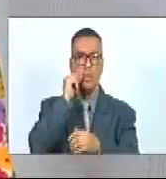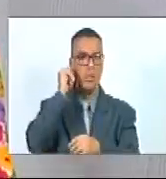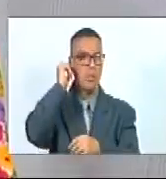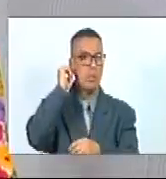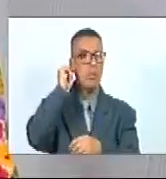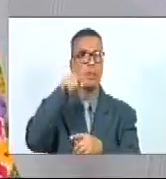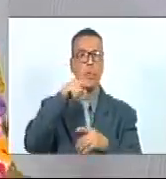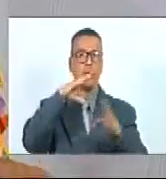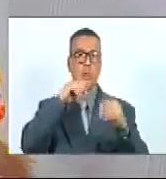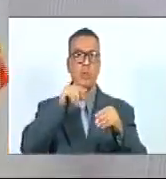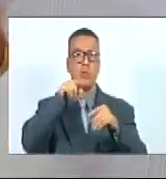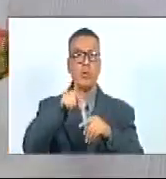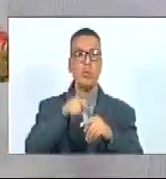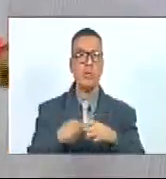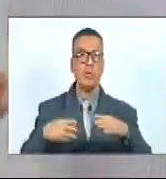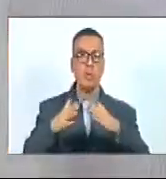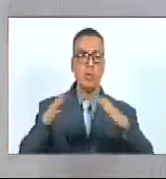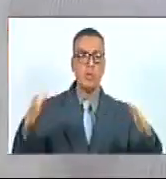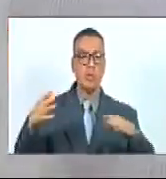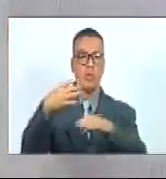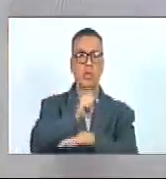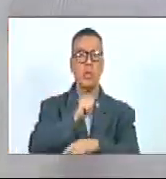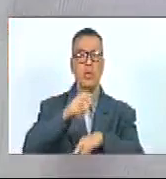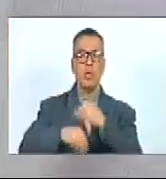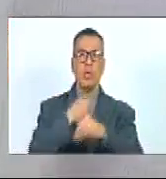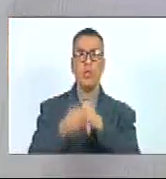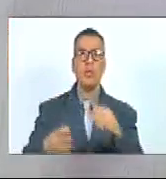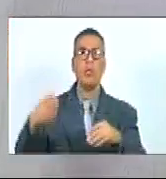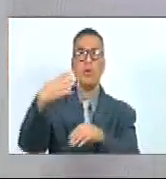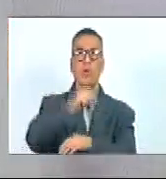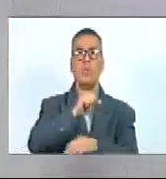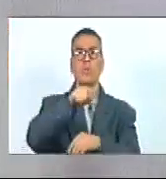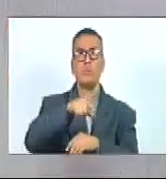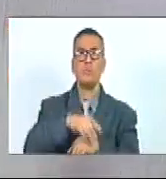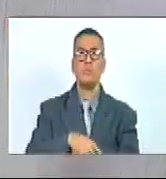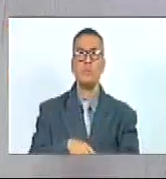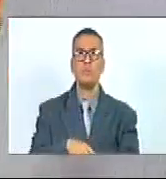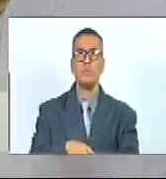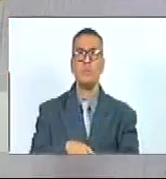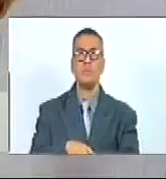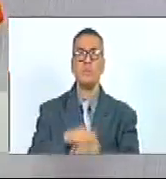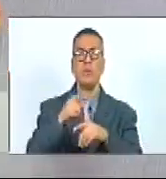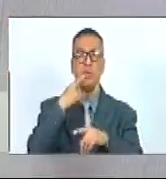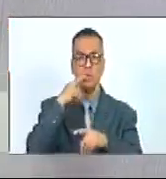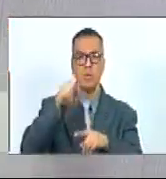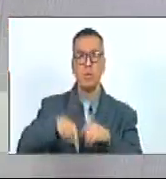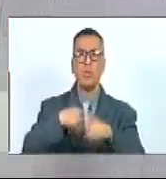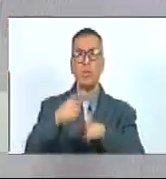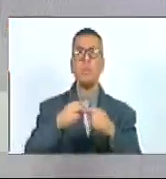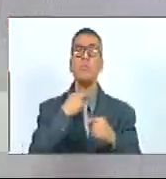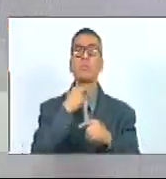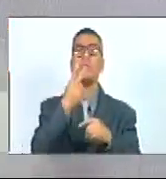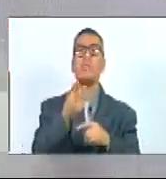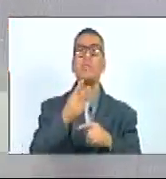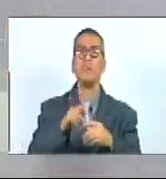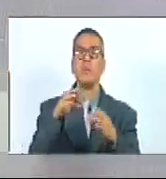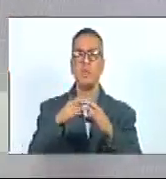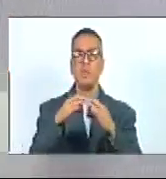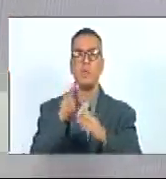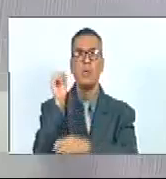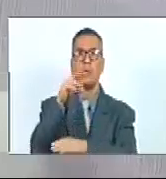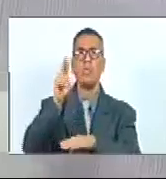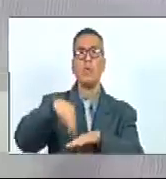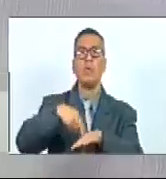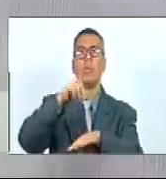hablar de grandes cosas que hemos logrado y que llevamos la voz del Parlamento Nacional